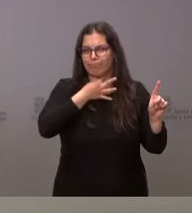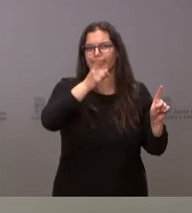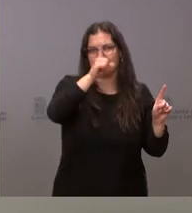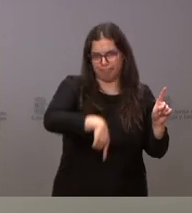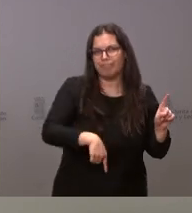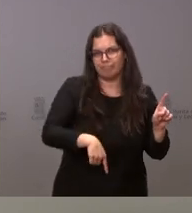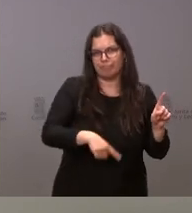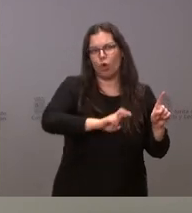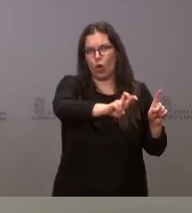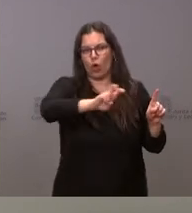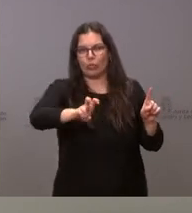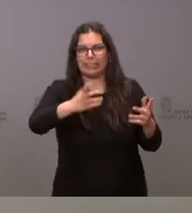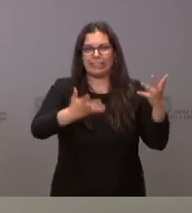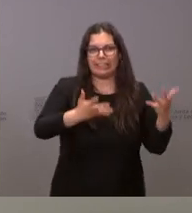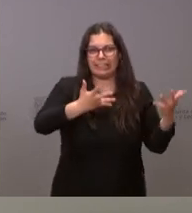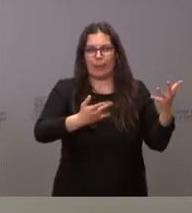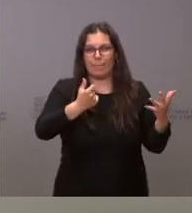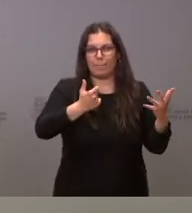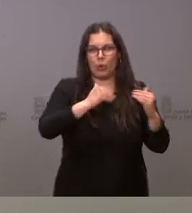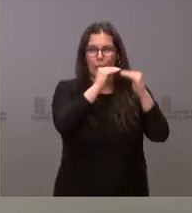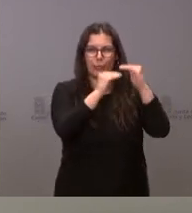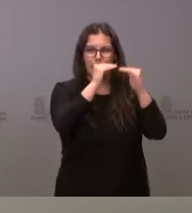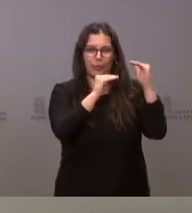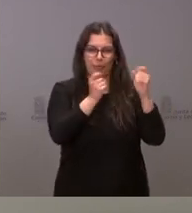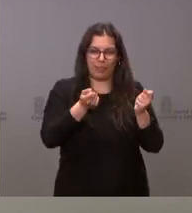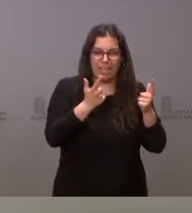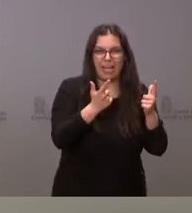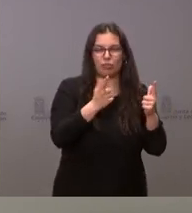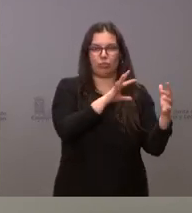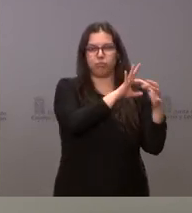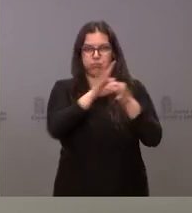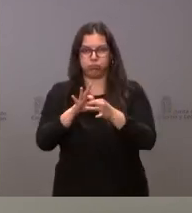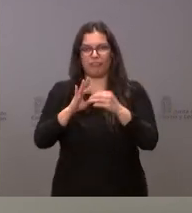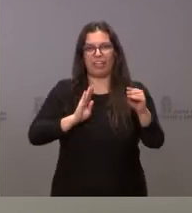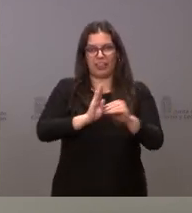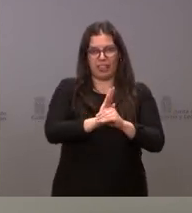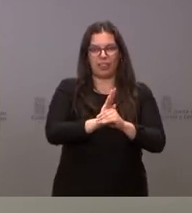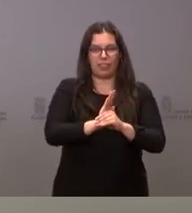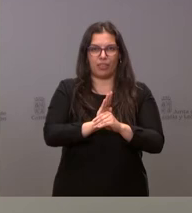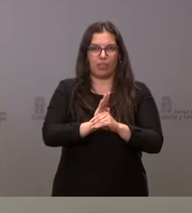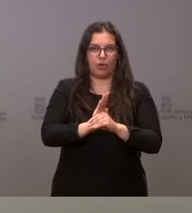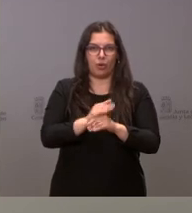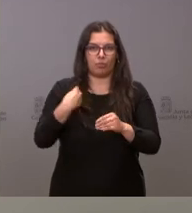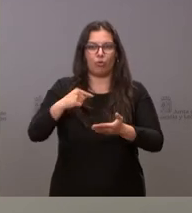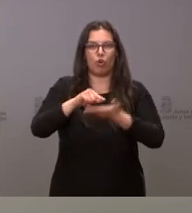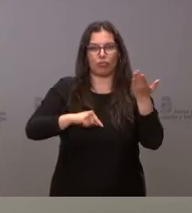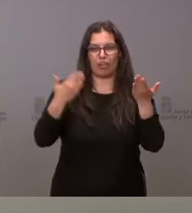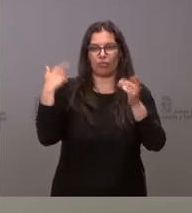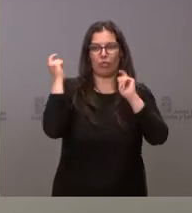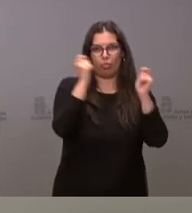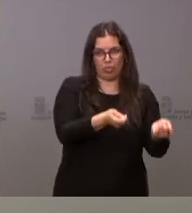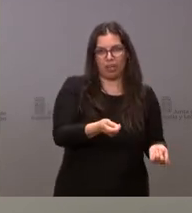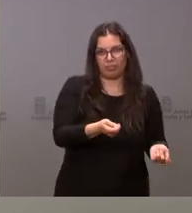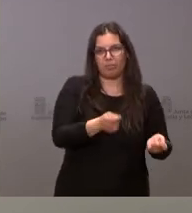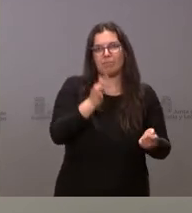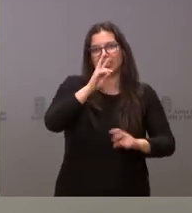un poco en el límite de lo que es el coste respecto de su financiación en el contrato de adjudicación más la actualización,